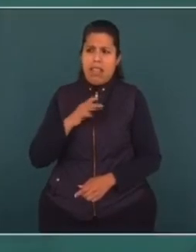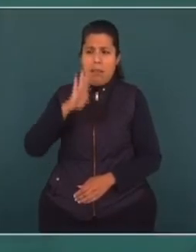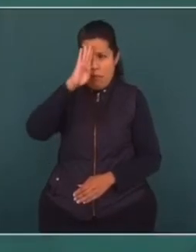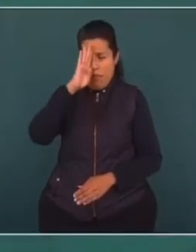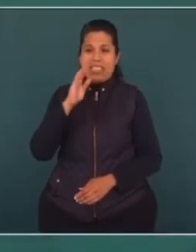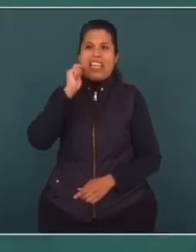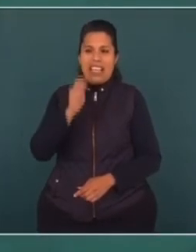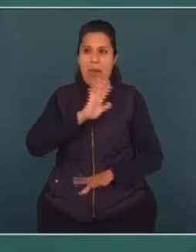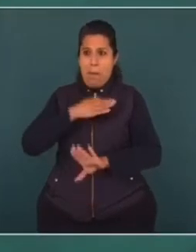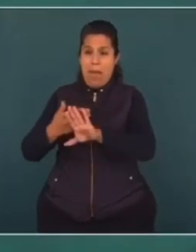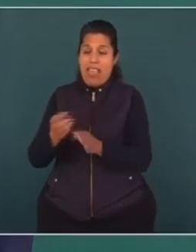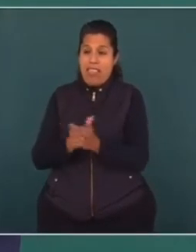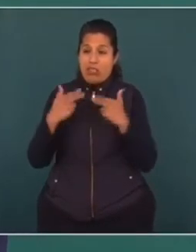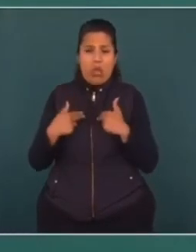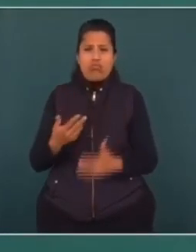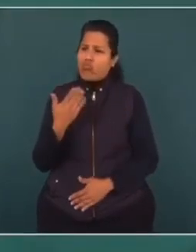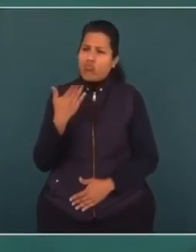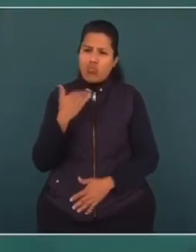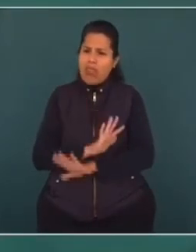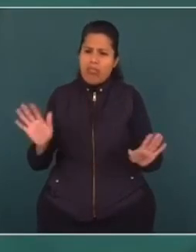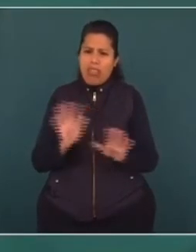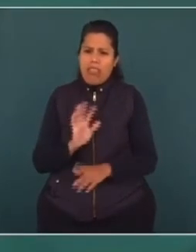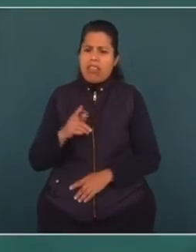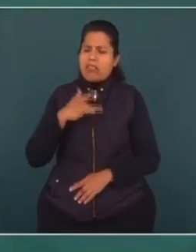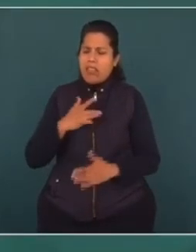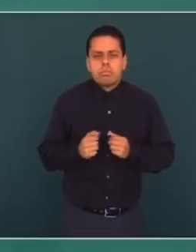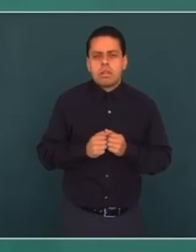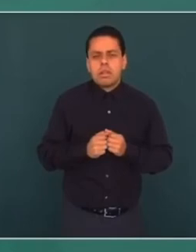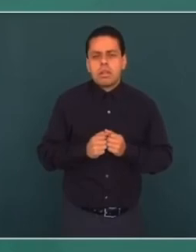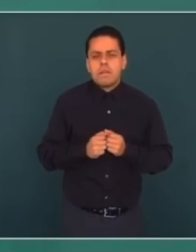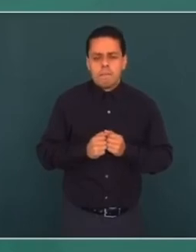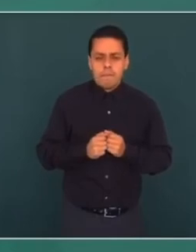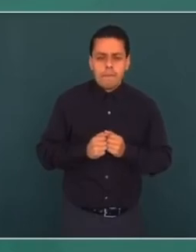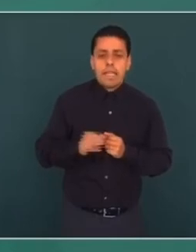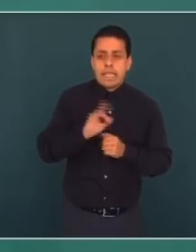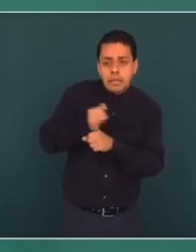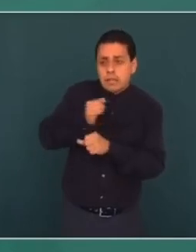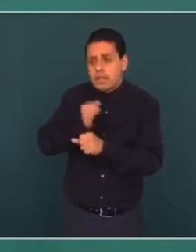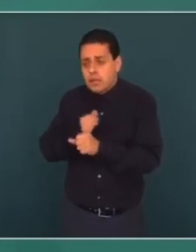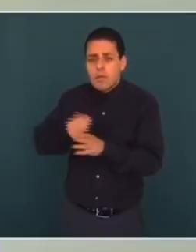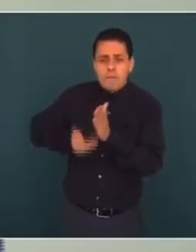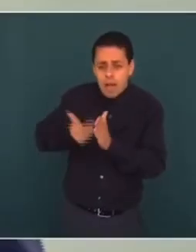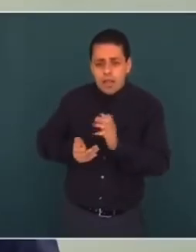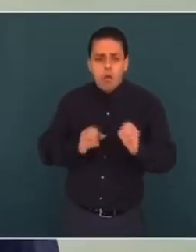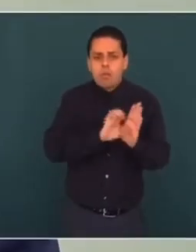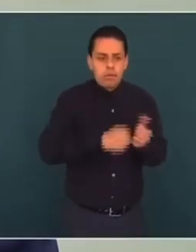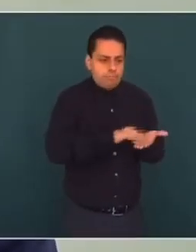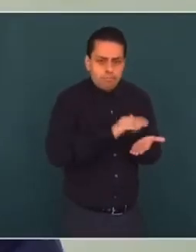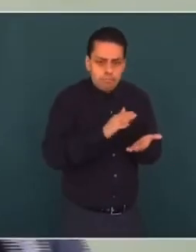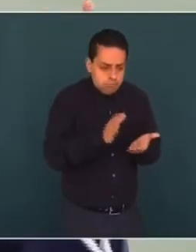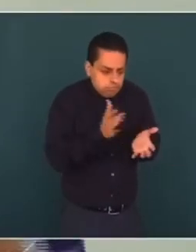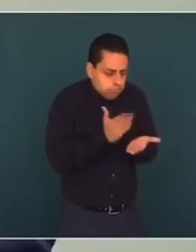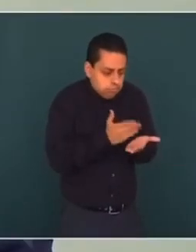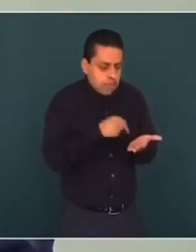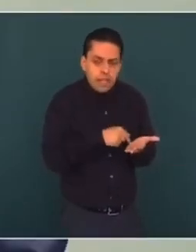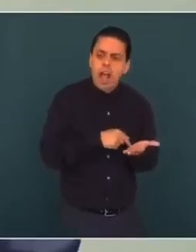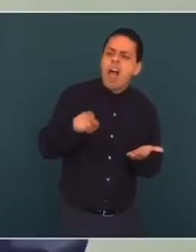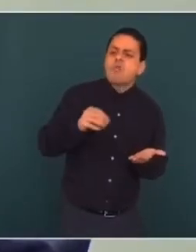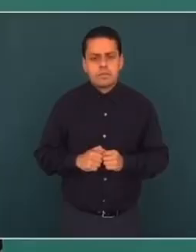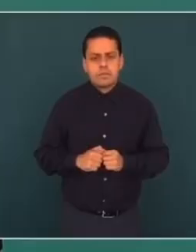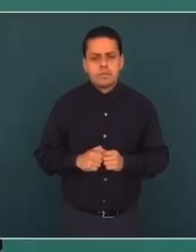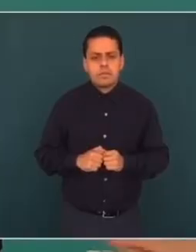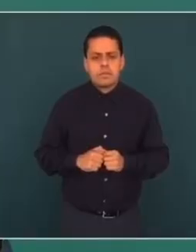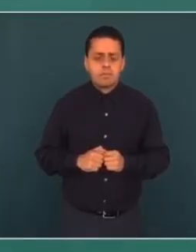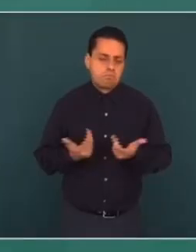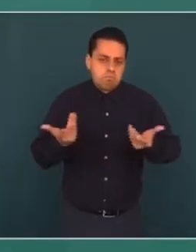violarse el debido proceso. Porque se integró mal o porque se filtró un documento, ya que eran libres. No,